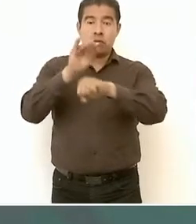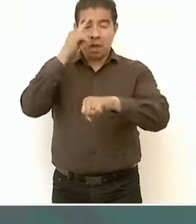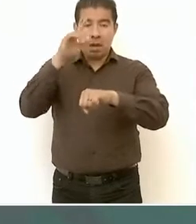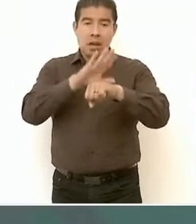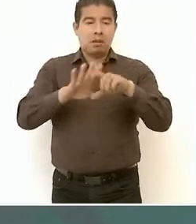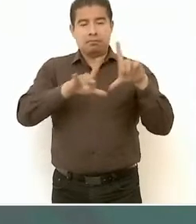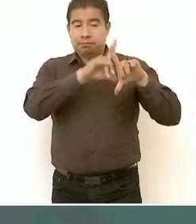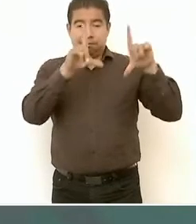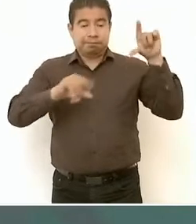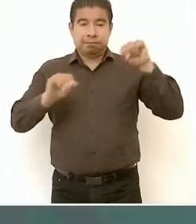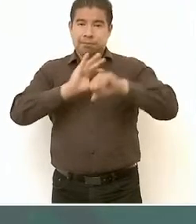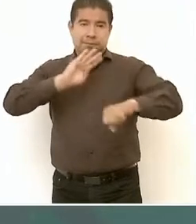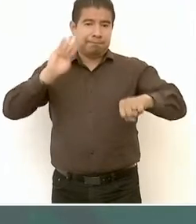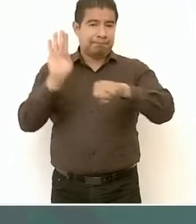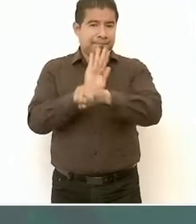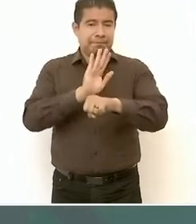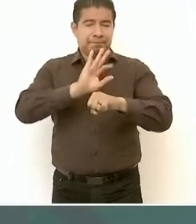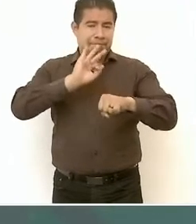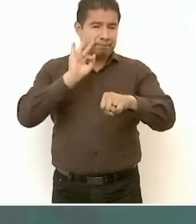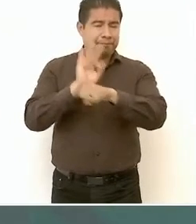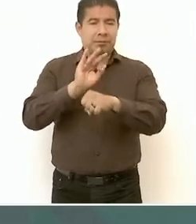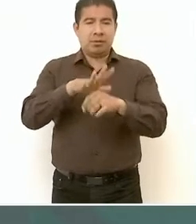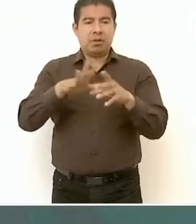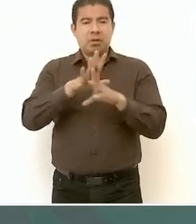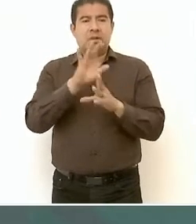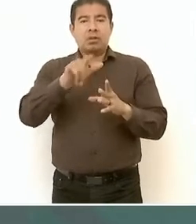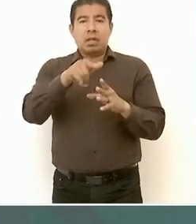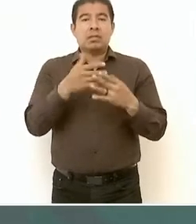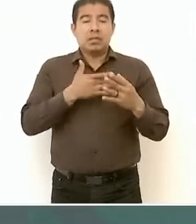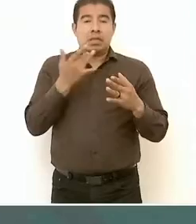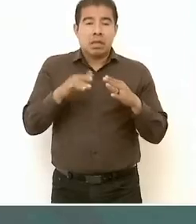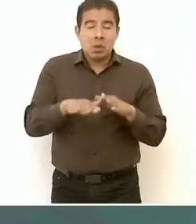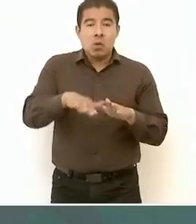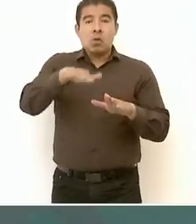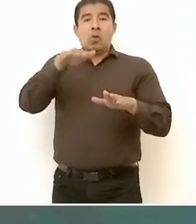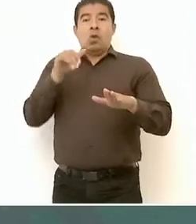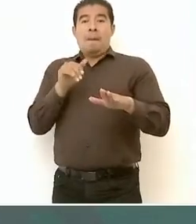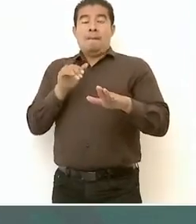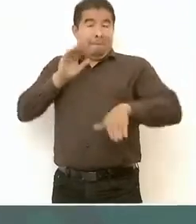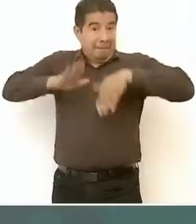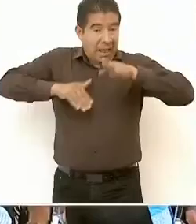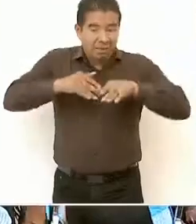México. Muchas gracias, presidente, por no echarse para atrás ni para ganar impulso.